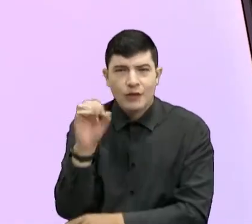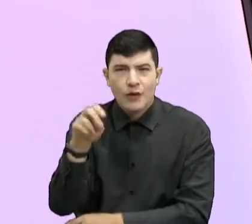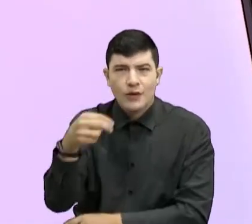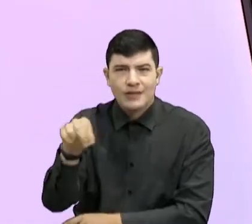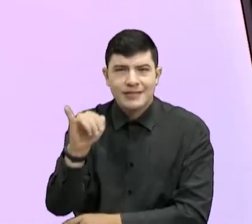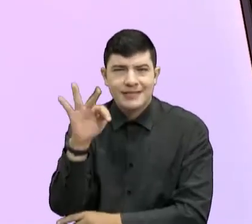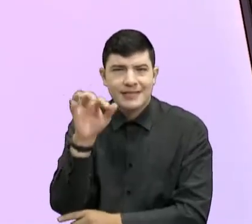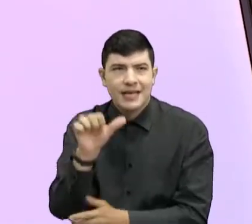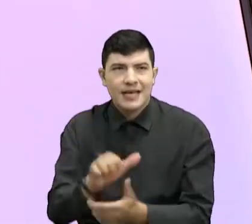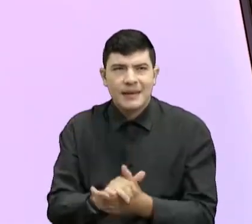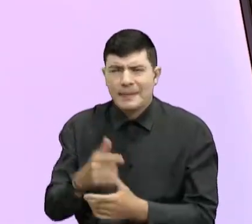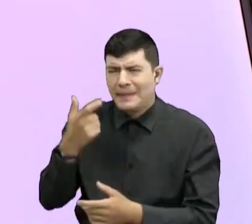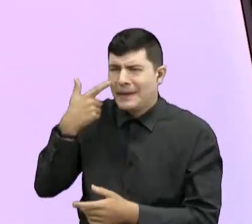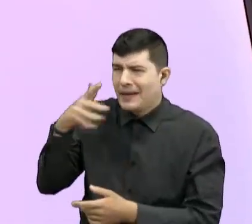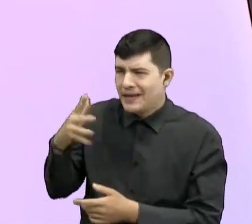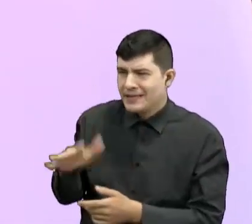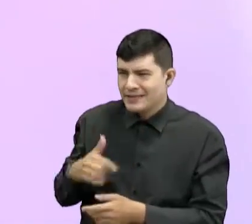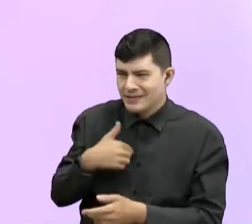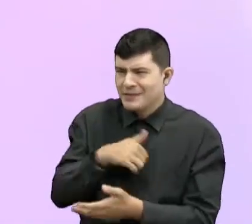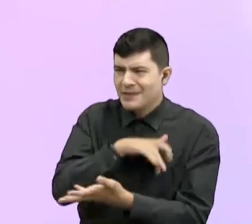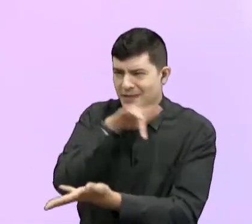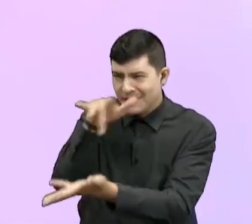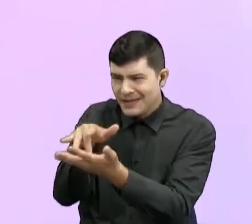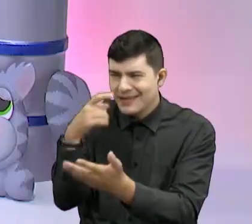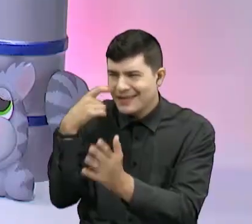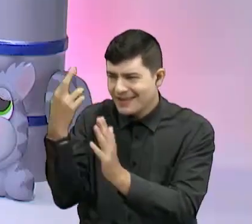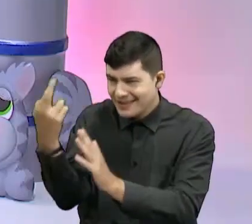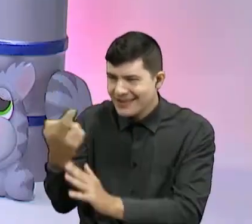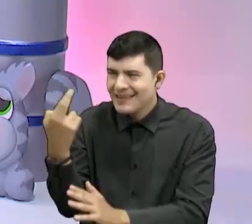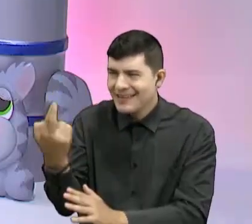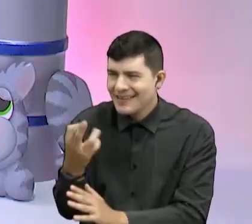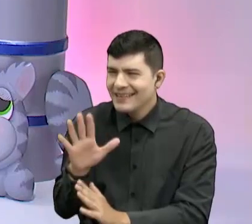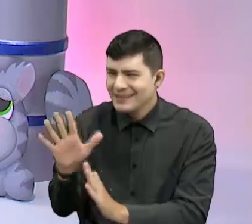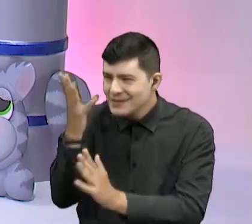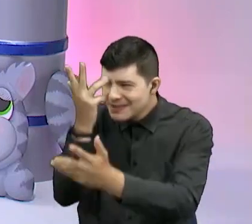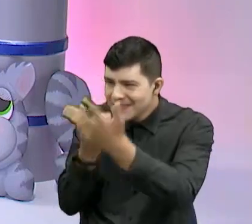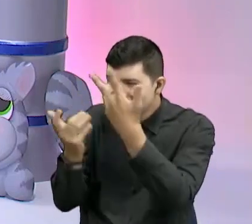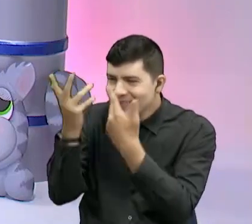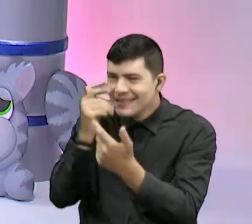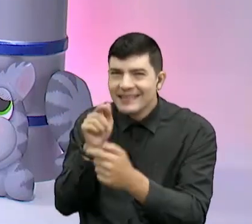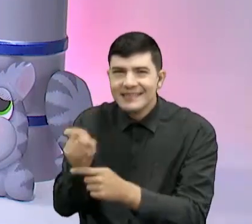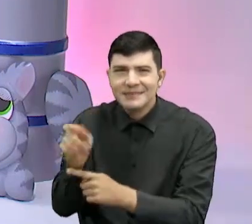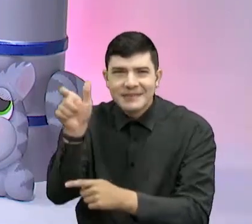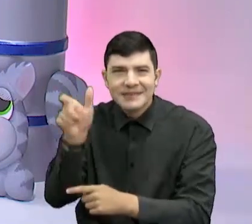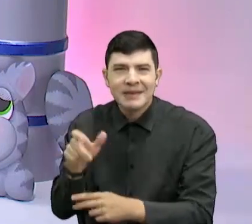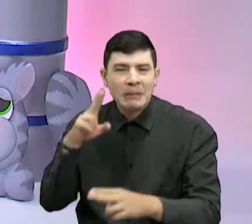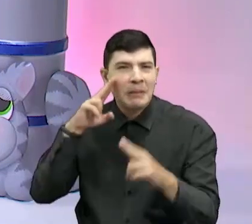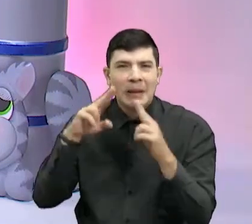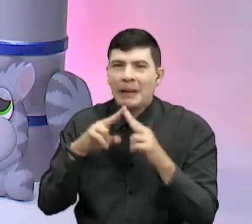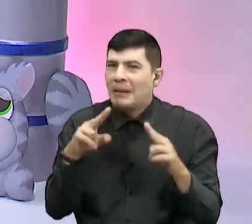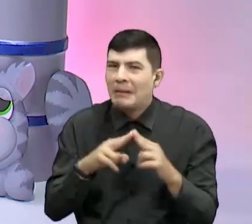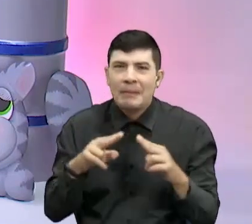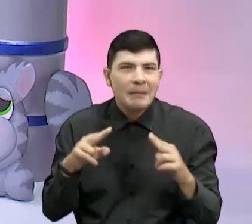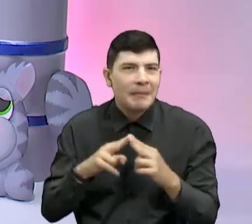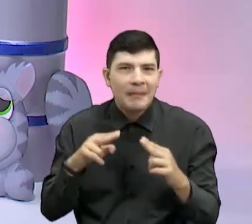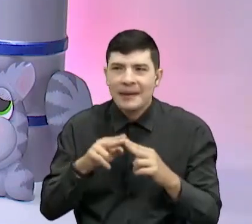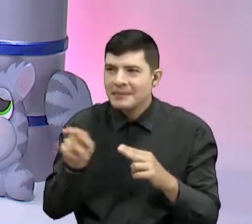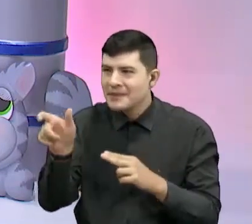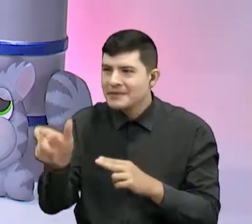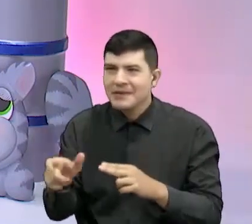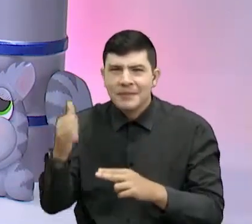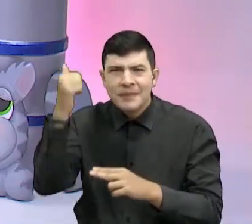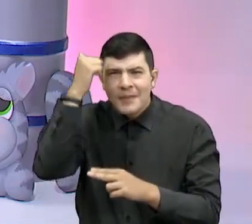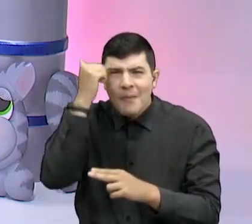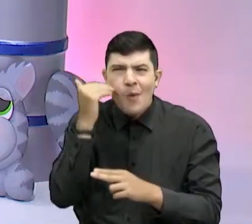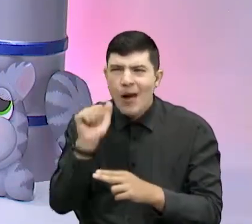Algo parece. Me va a tocar examinar a Toñita. Yo creo, porque la señora ni la reconoció cuando la profe Lina entró.